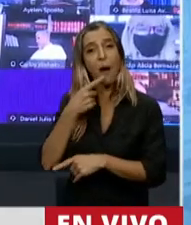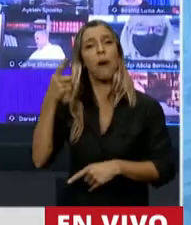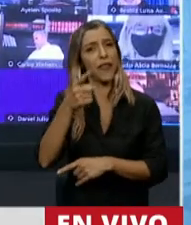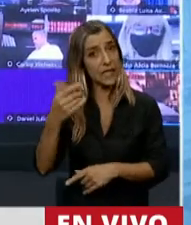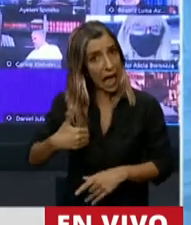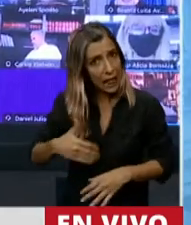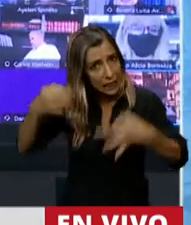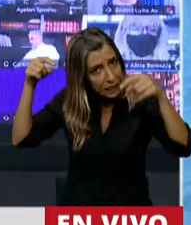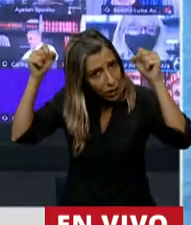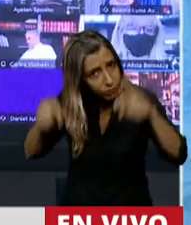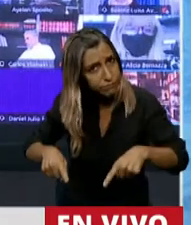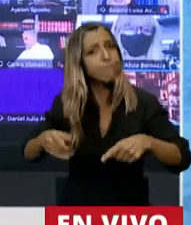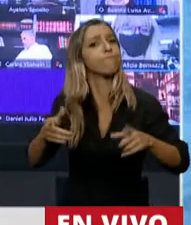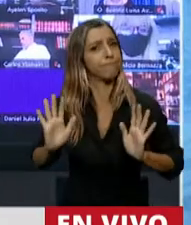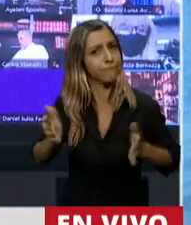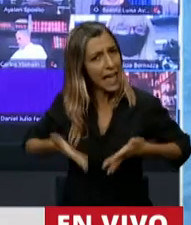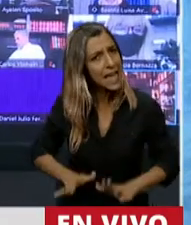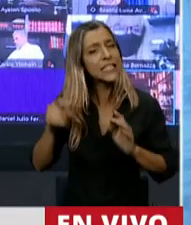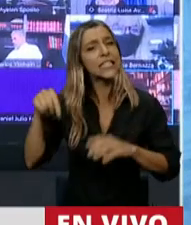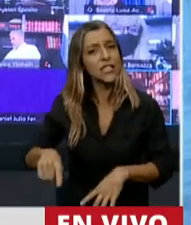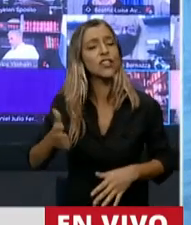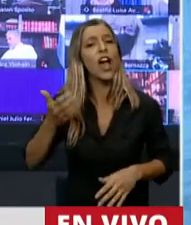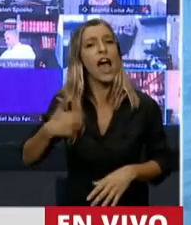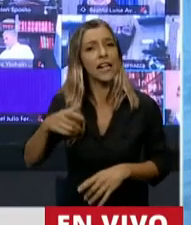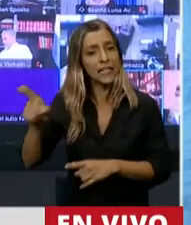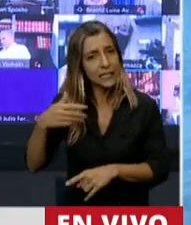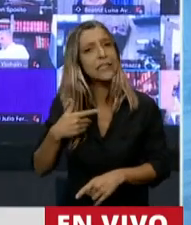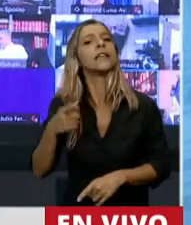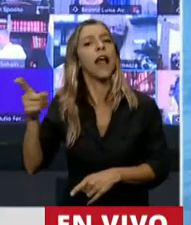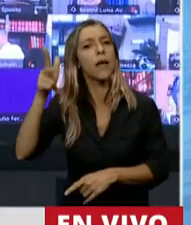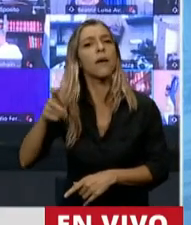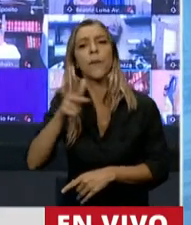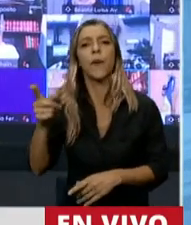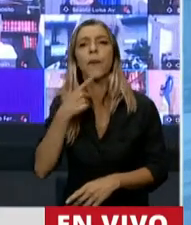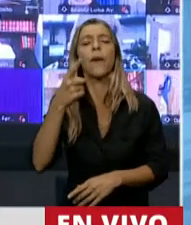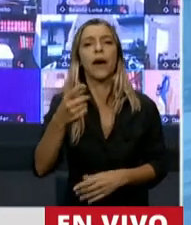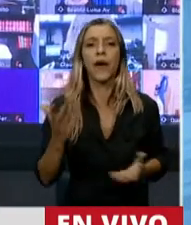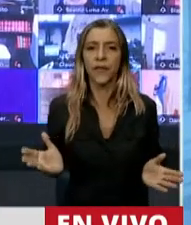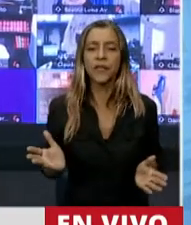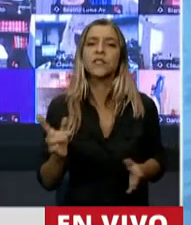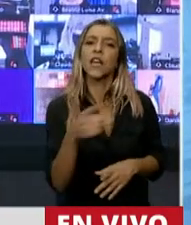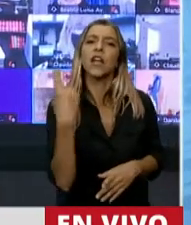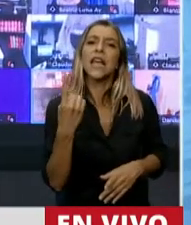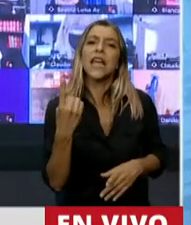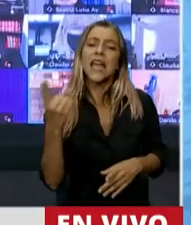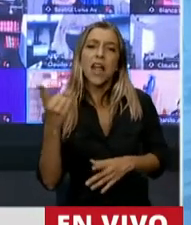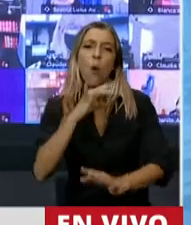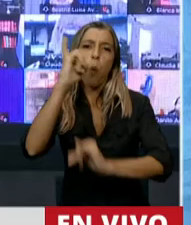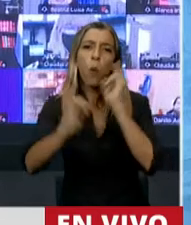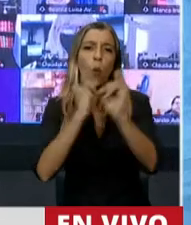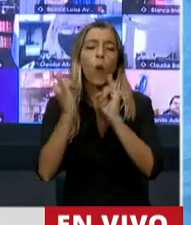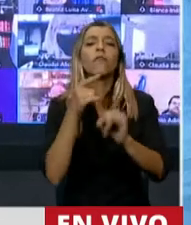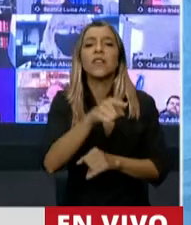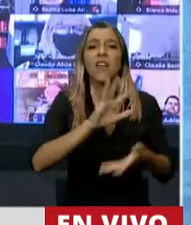argentino él, argentino, la parábola nos muestra con qué iniciativa se puede rehacer una comunidad a partir de